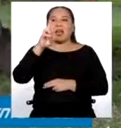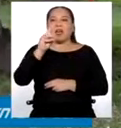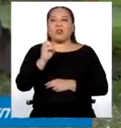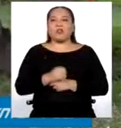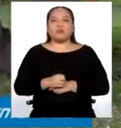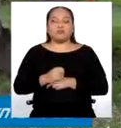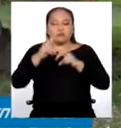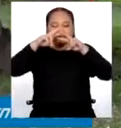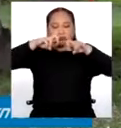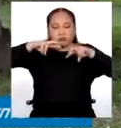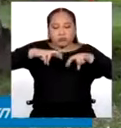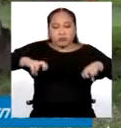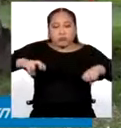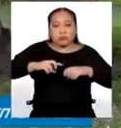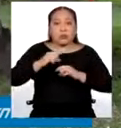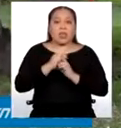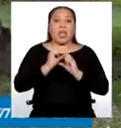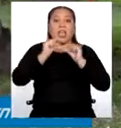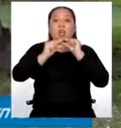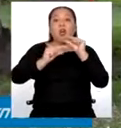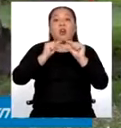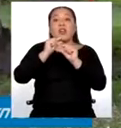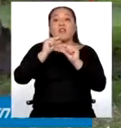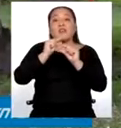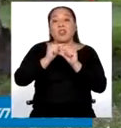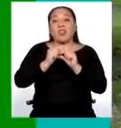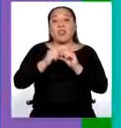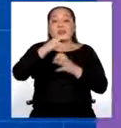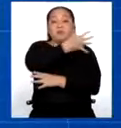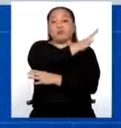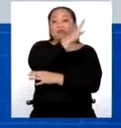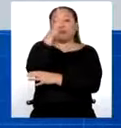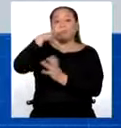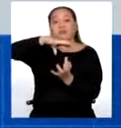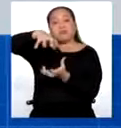geógrafo y coordinador de la especialidad de geografía y medio ambiente.